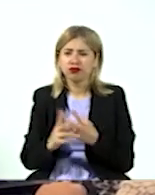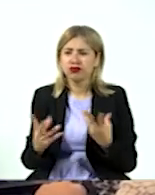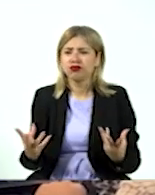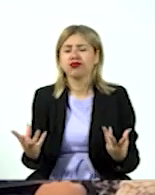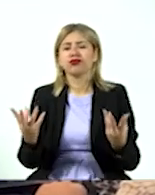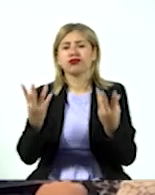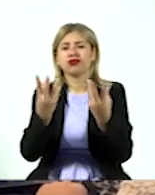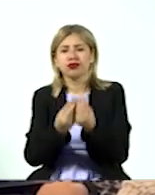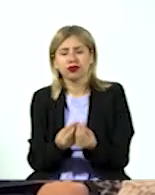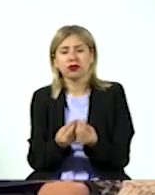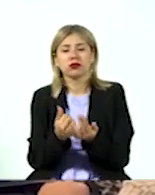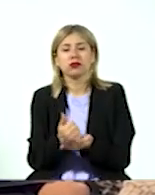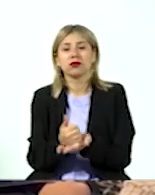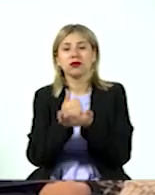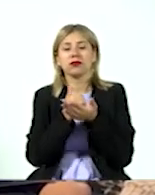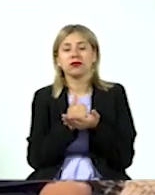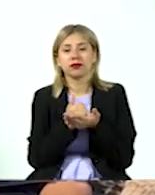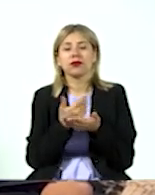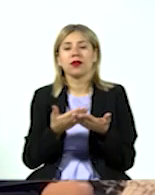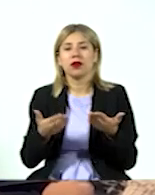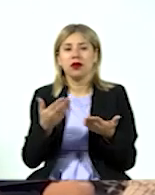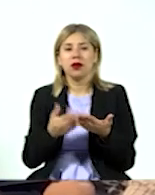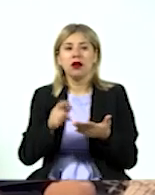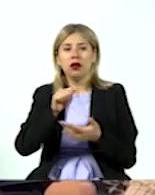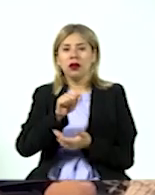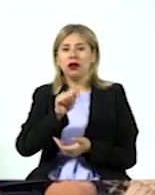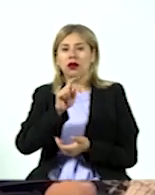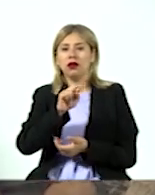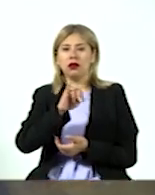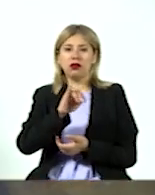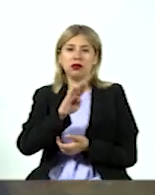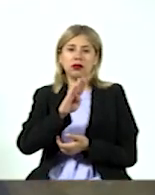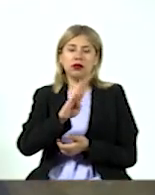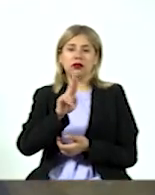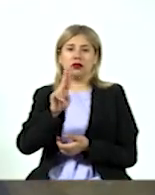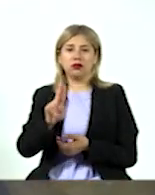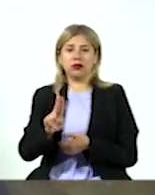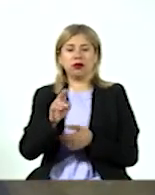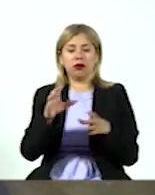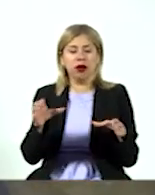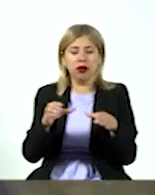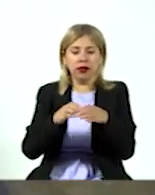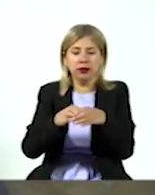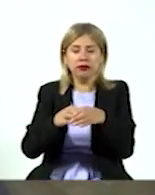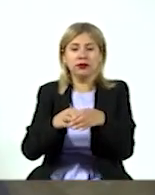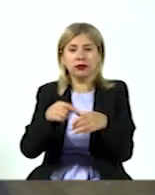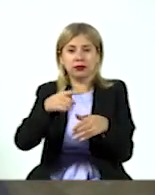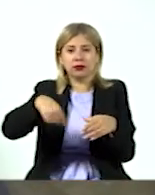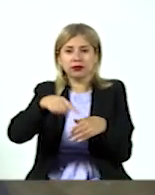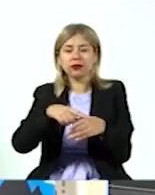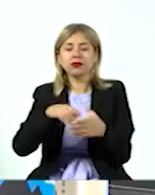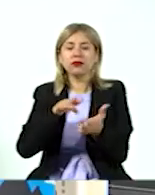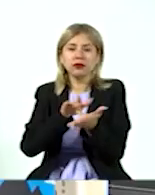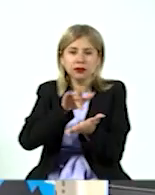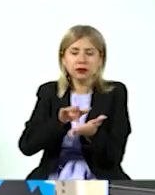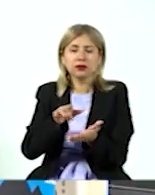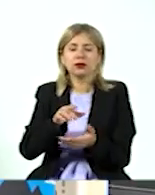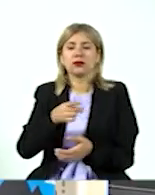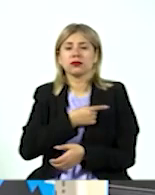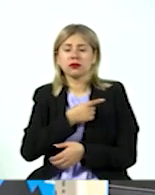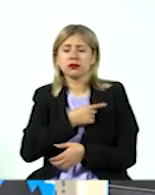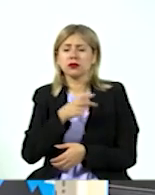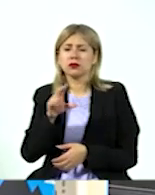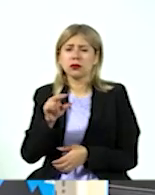generar una comunidad, que ahora les denominamos tribus por la parte de las redes sociales, pero dije, yo quiero una comunidad donde la gente se sienta apoyada, no se sienta sola, y ha ido